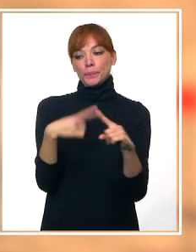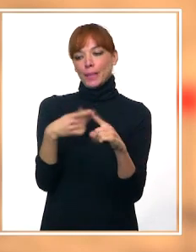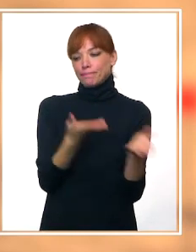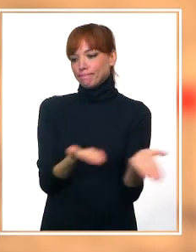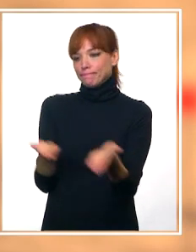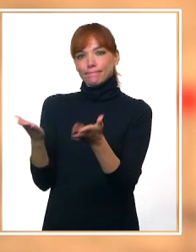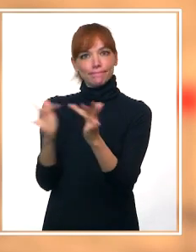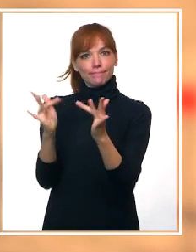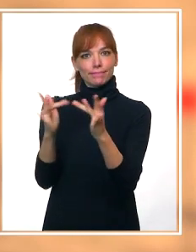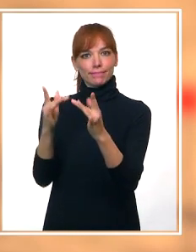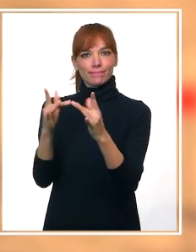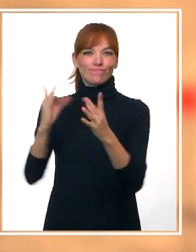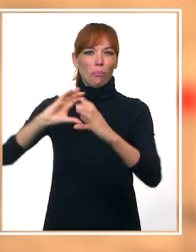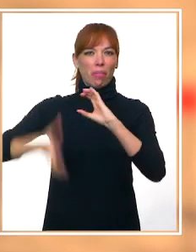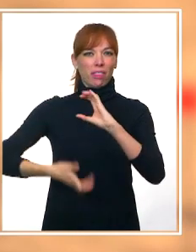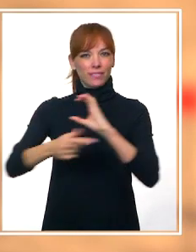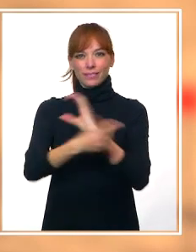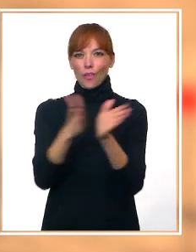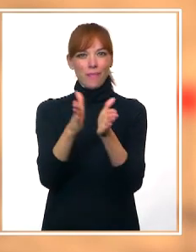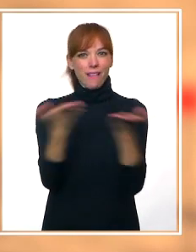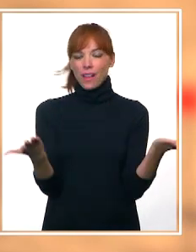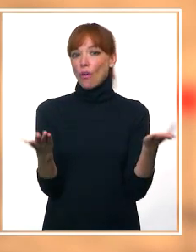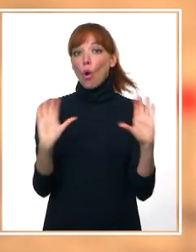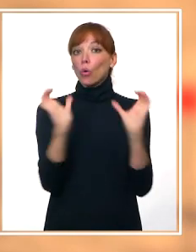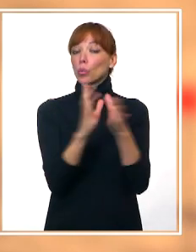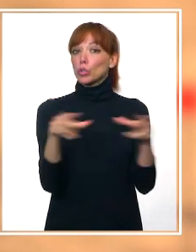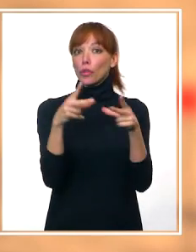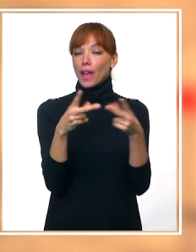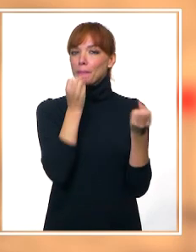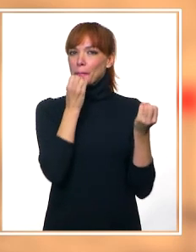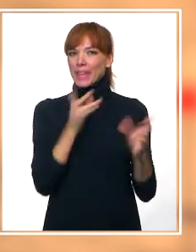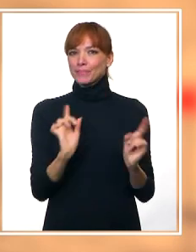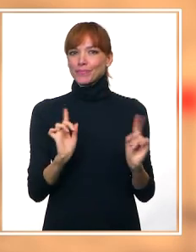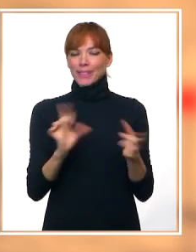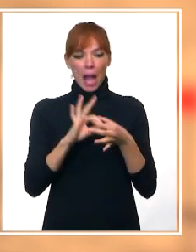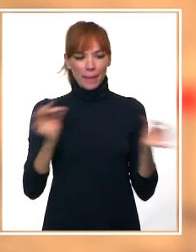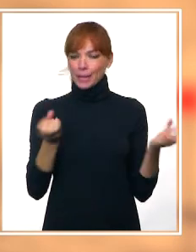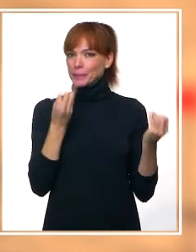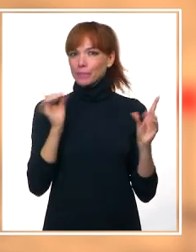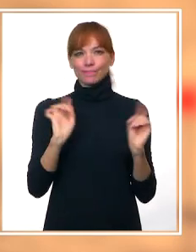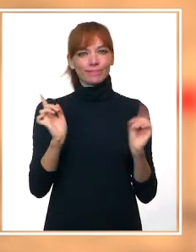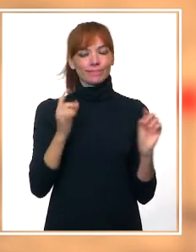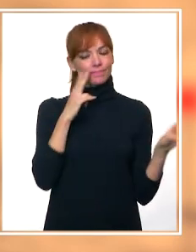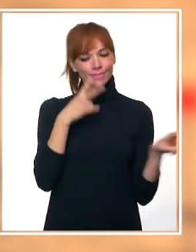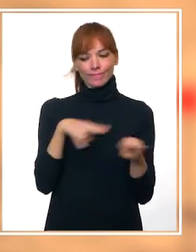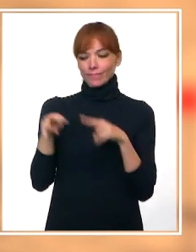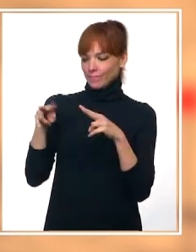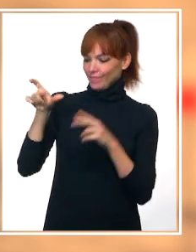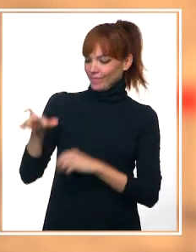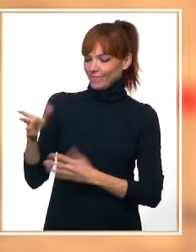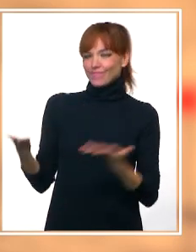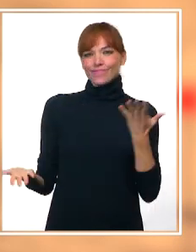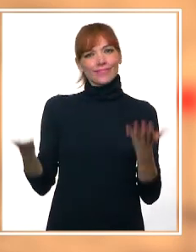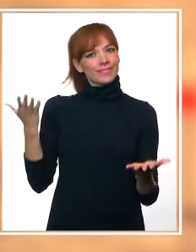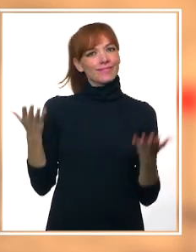con los compañeros. No encajaba en ningún grupo social, no tenía sus amiguitas y yo veía que había como una